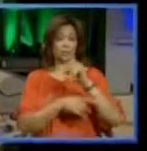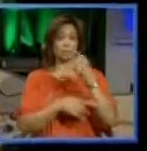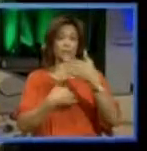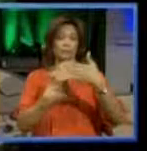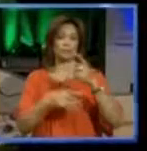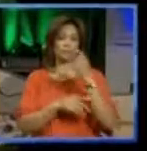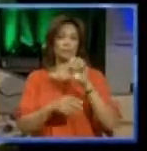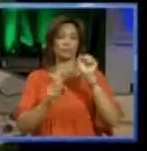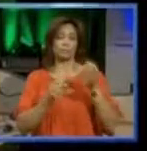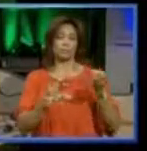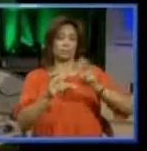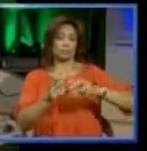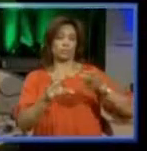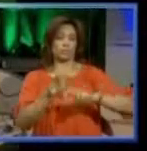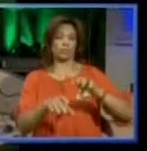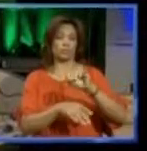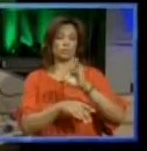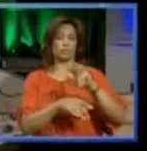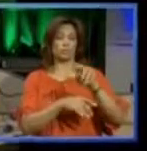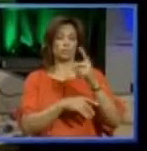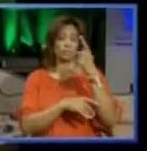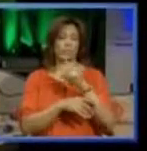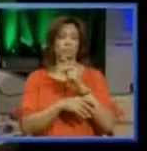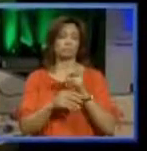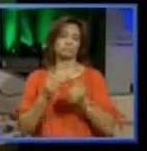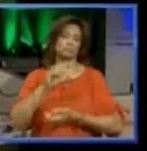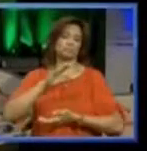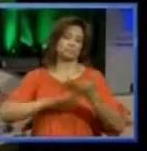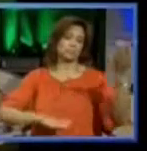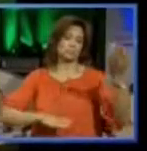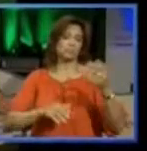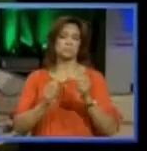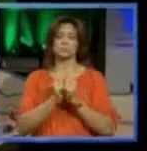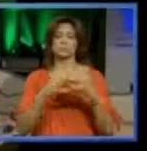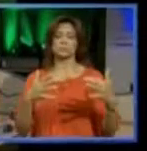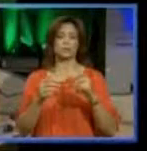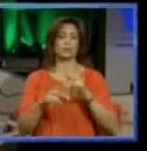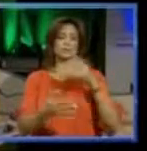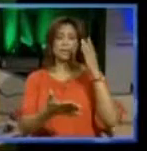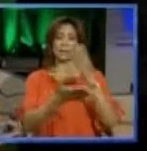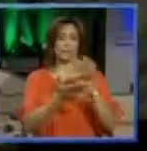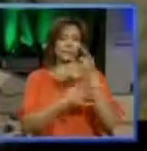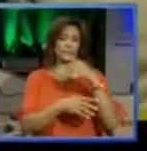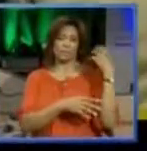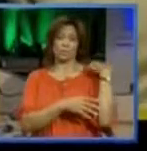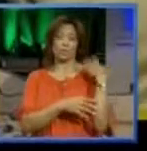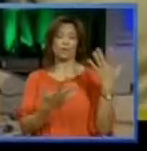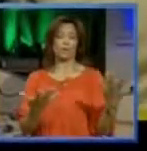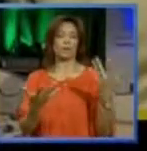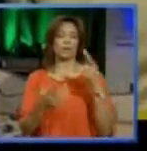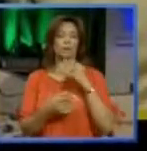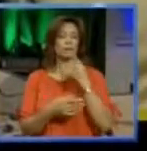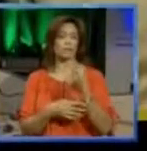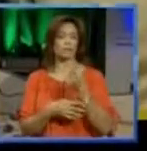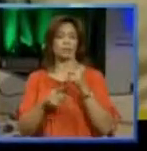pudiesen montar esos kilos de cocaína en los carros y pudiesen salir de la zona sin ser detenidos por las autoridades. Eso lo